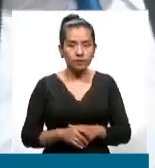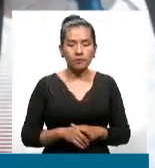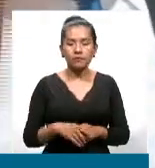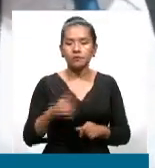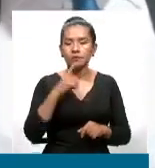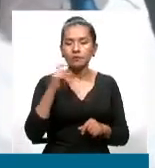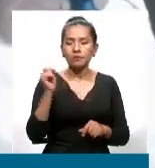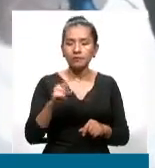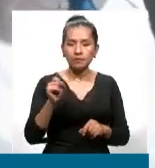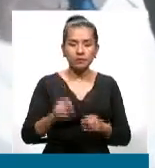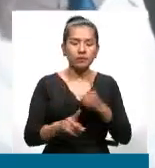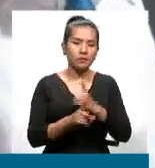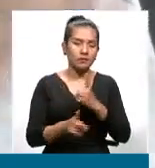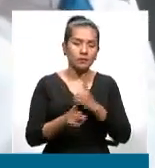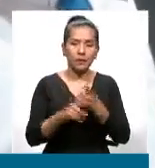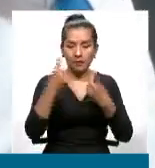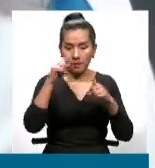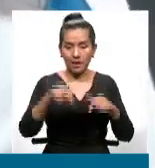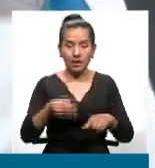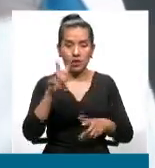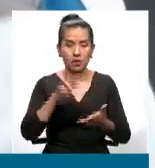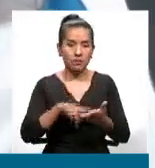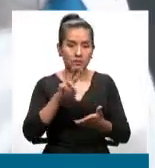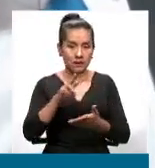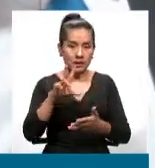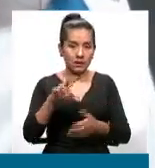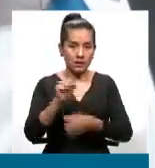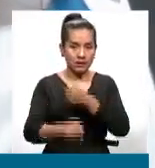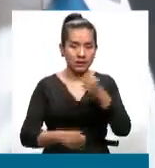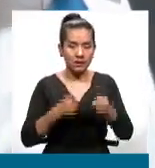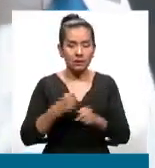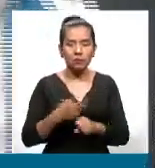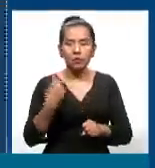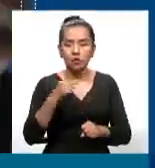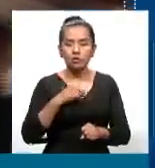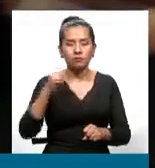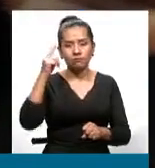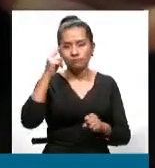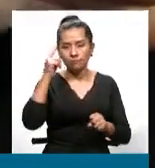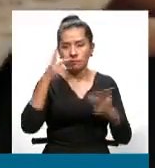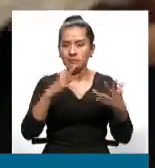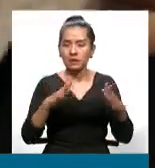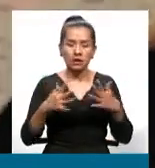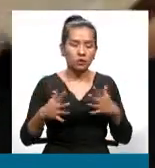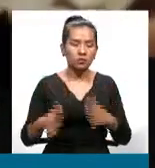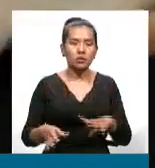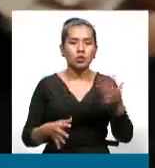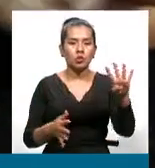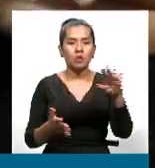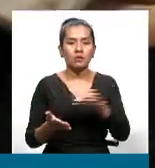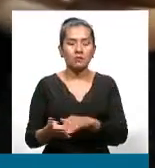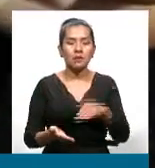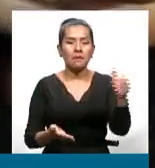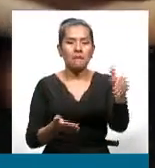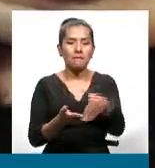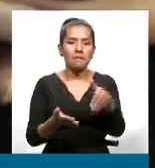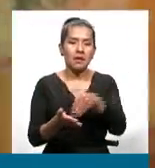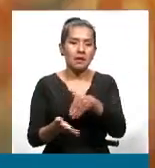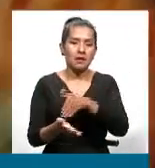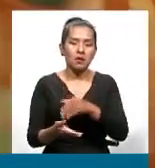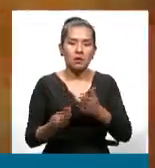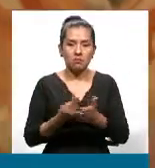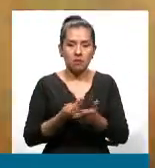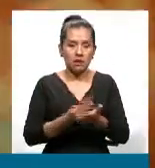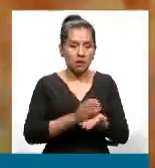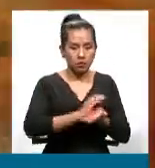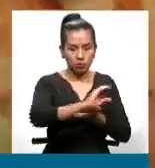efectivamente, para esta gestión estamos, bueno, proyectando que se va a ejecutar aproximadamente 4 mil millones de inversión